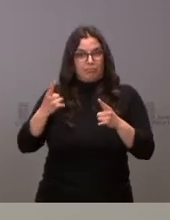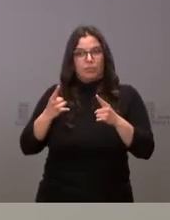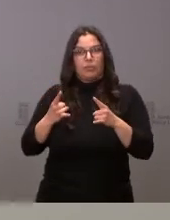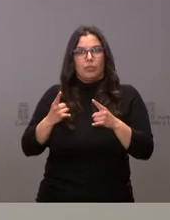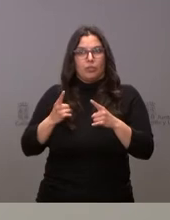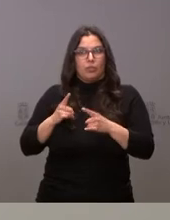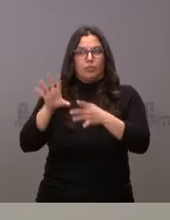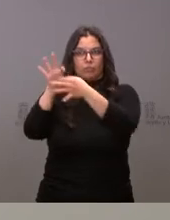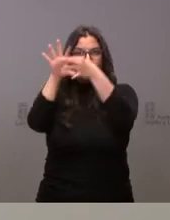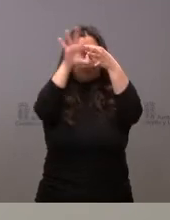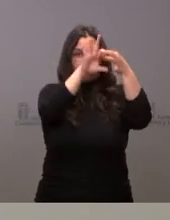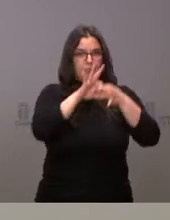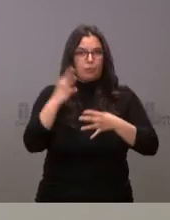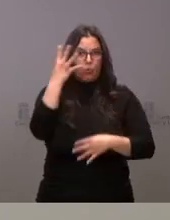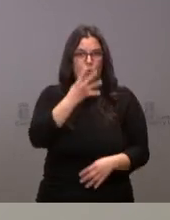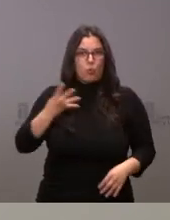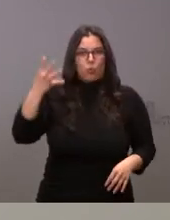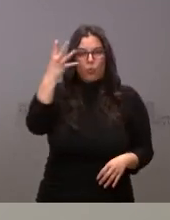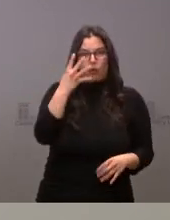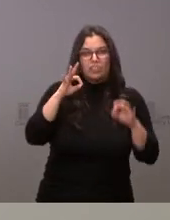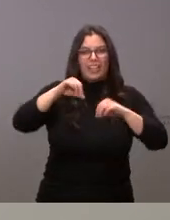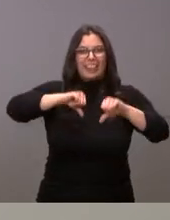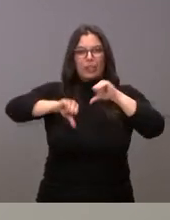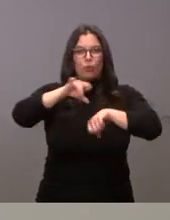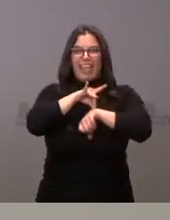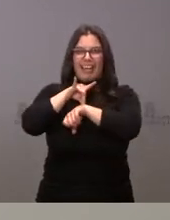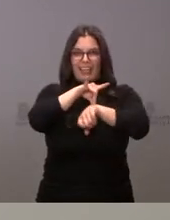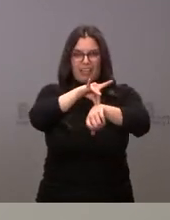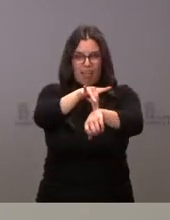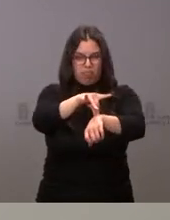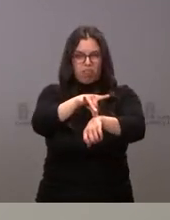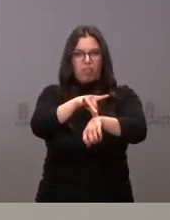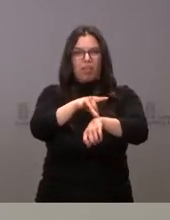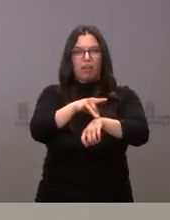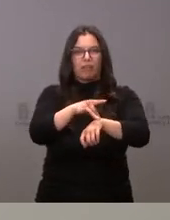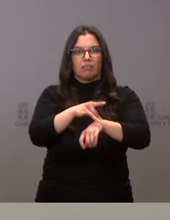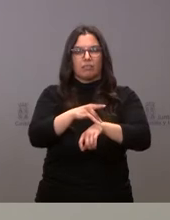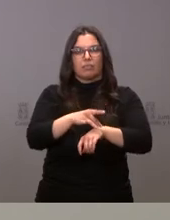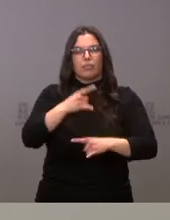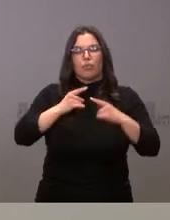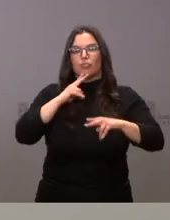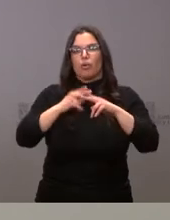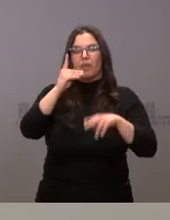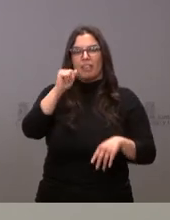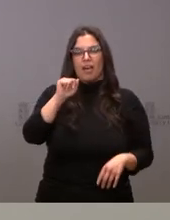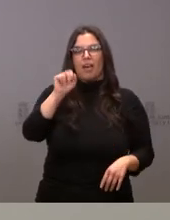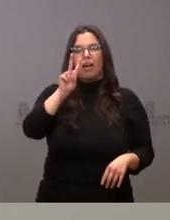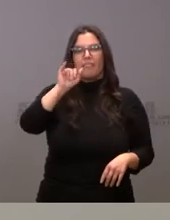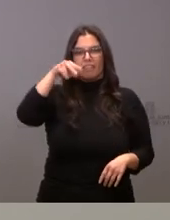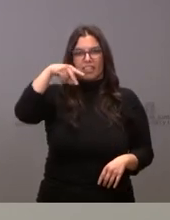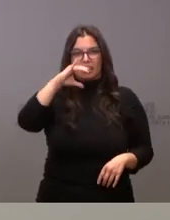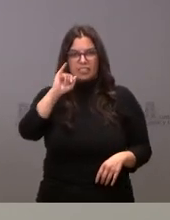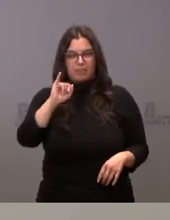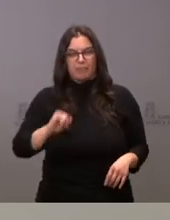este momento de este sistema de cirugía guiada por Robert Da Vinci. Y, saltando